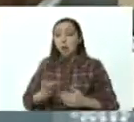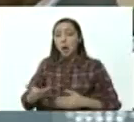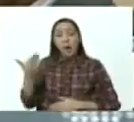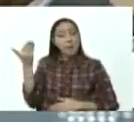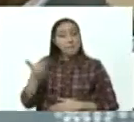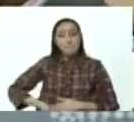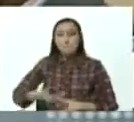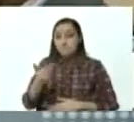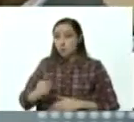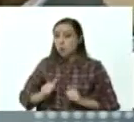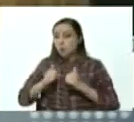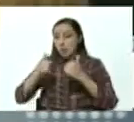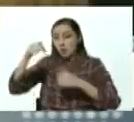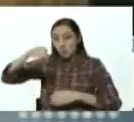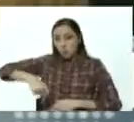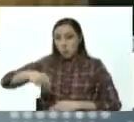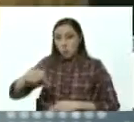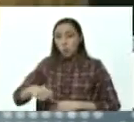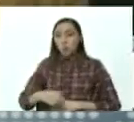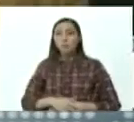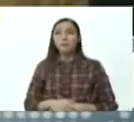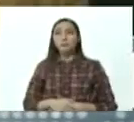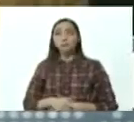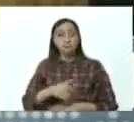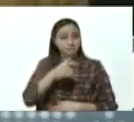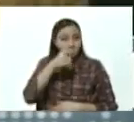importantes a partir de hoy la veda electoral